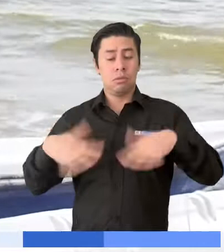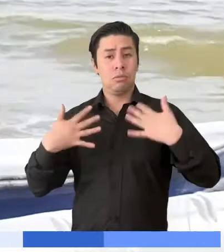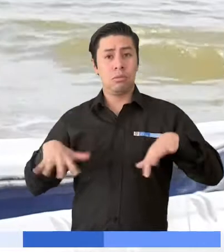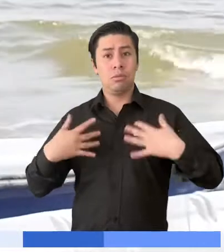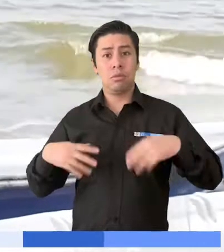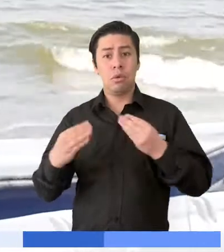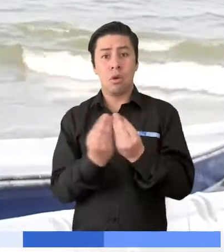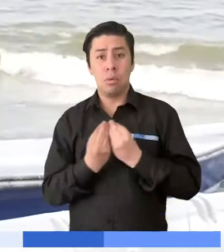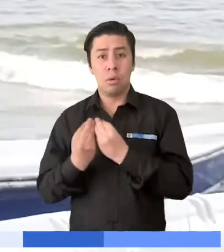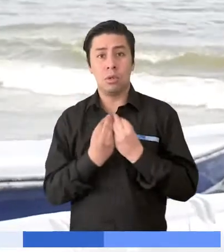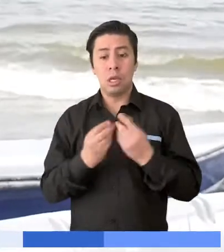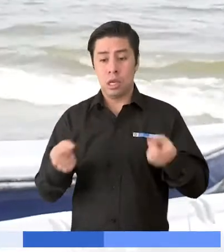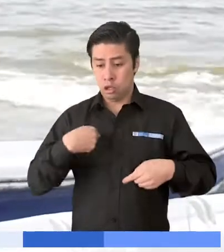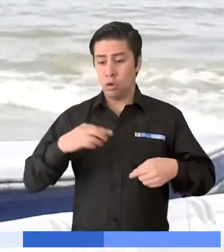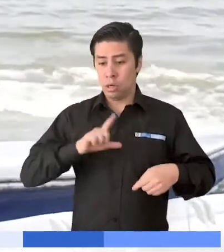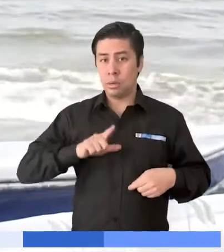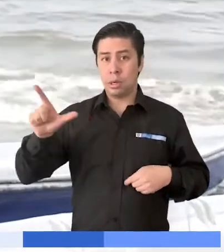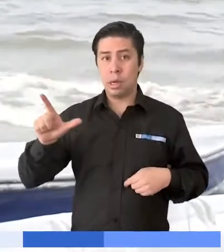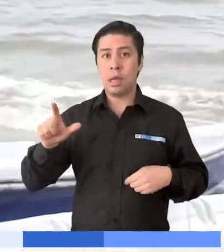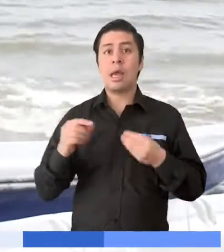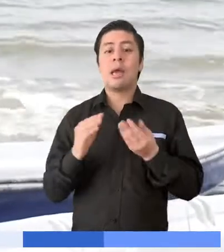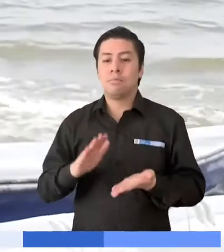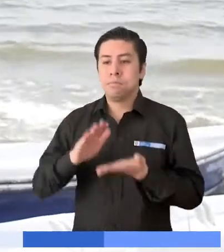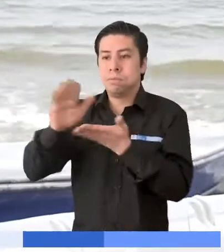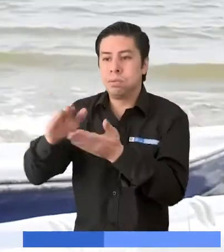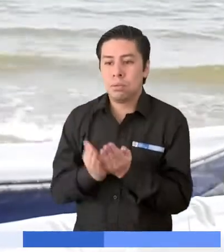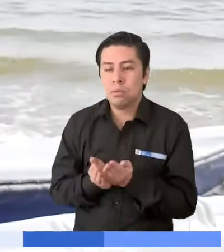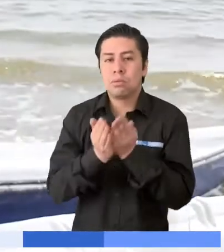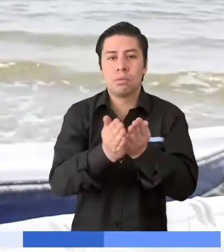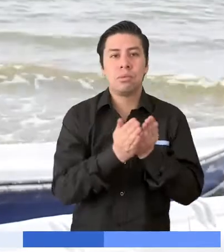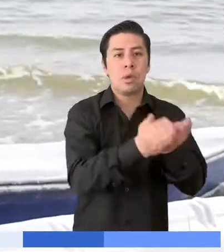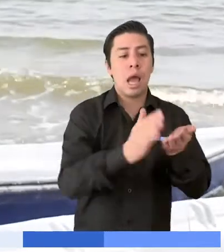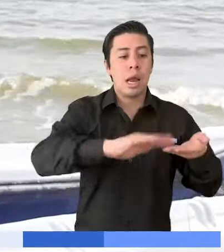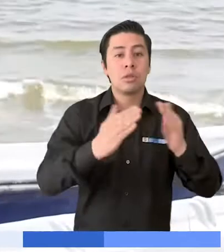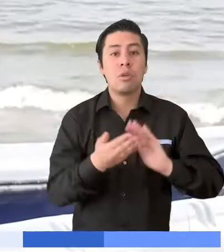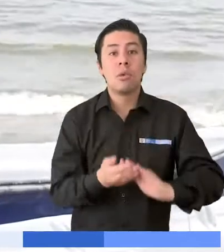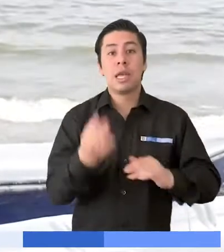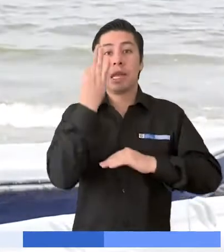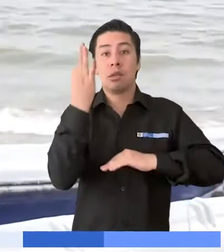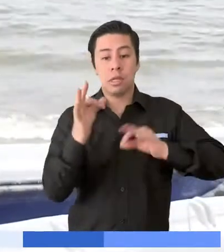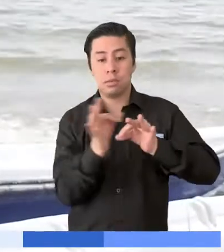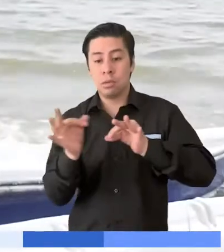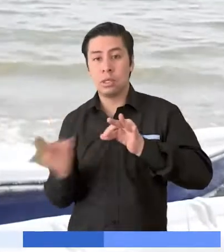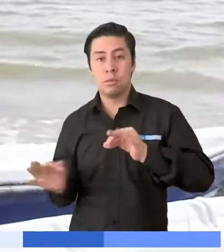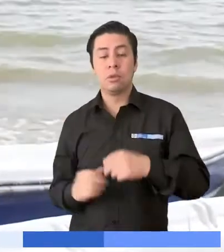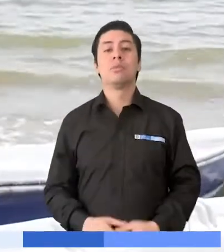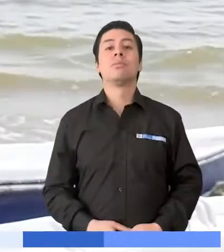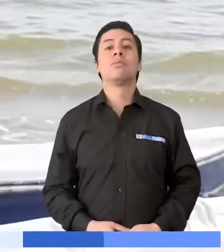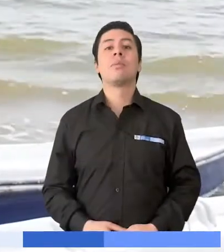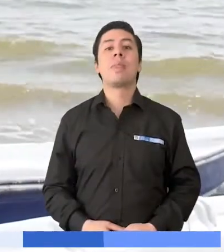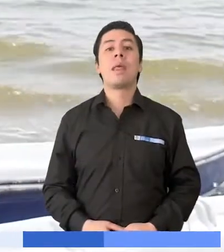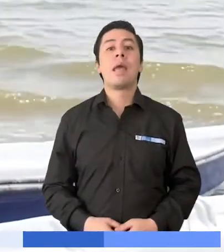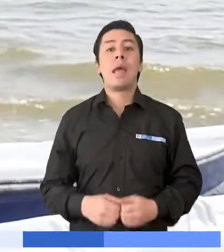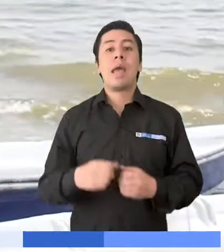como Junta Directiva y el representante legal hacer la entrega de estos botes y motores a las comunidades de la Cuenca del Río Cacarica. En